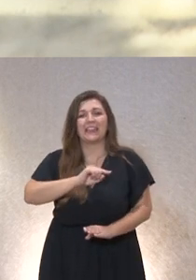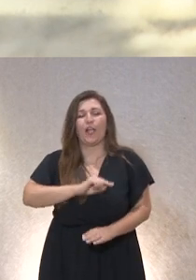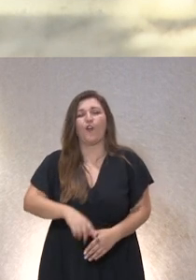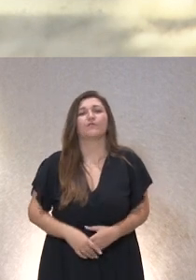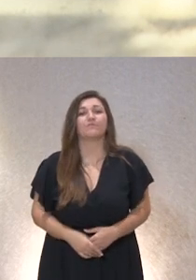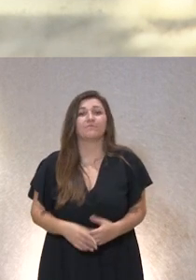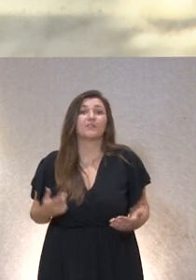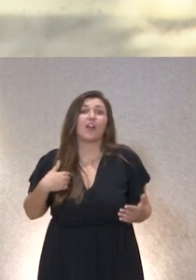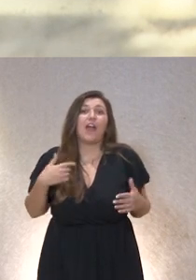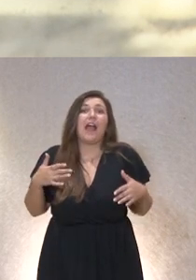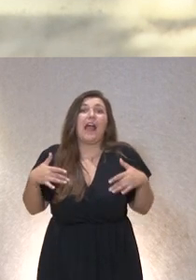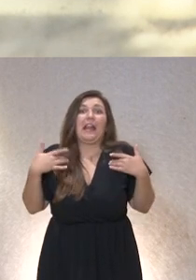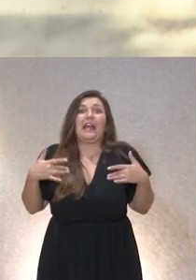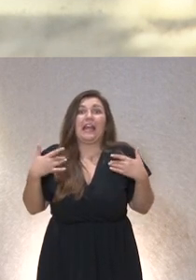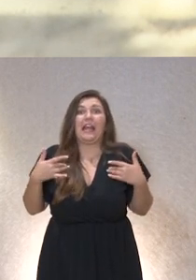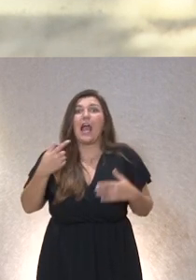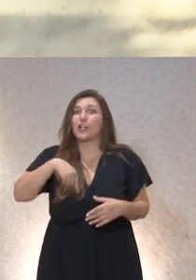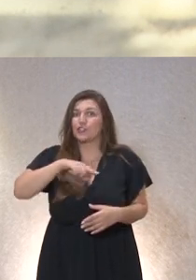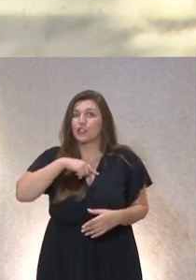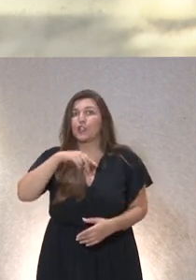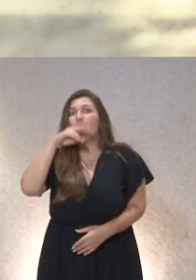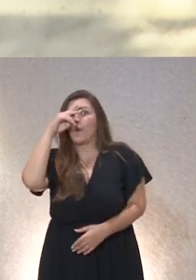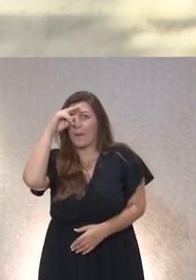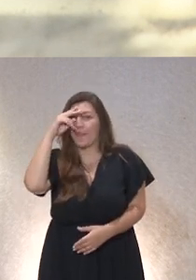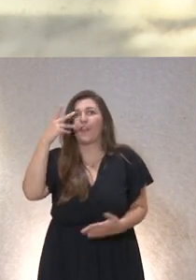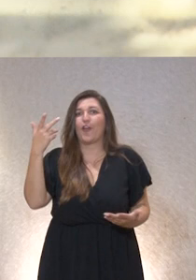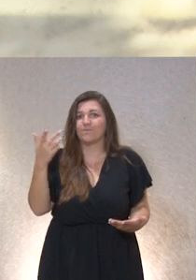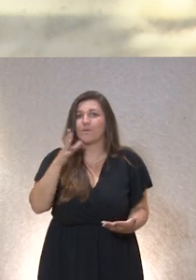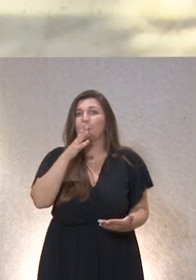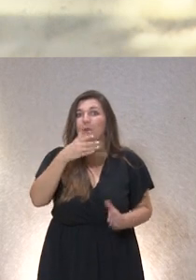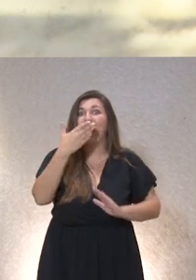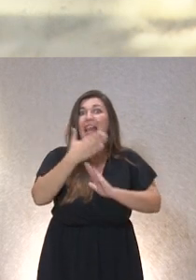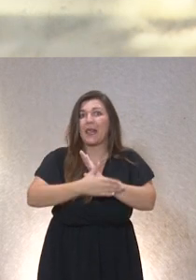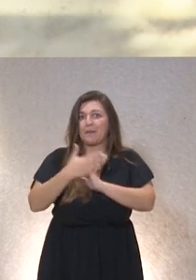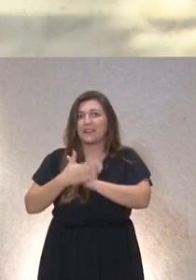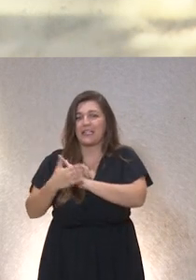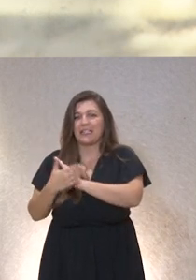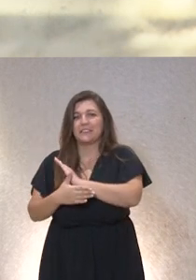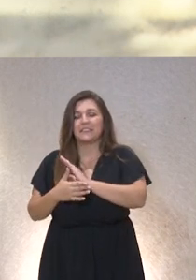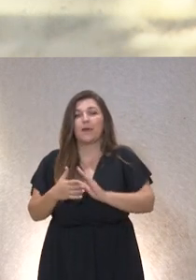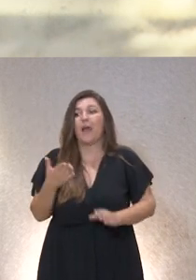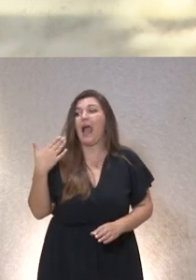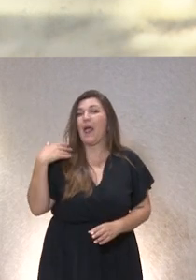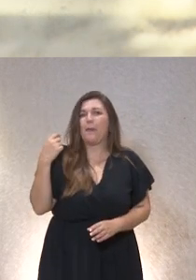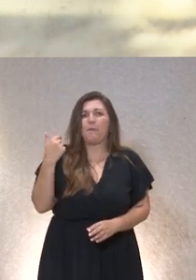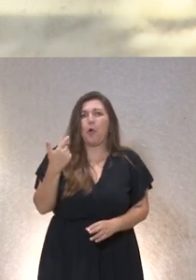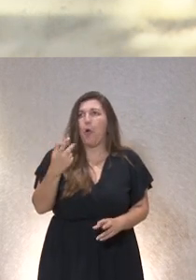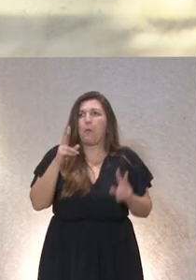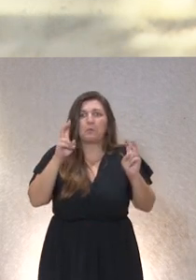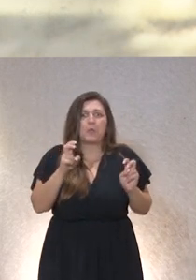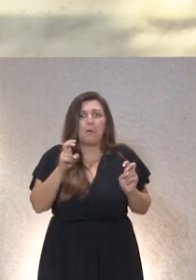me alegra en primer lugar mucho que nos estemos preocupando por este tipo de límites porque hasta hace poco no se hablaba de los límites